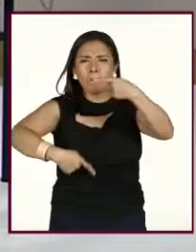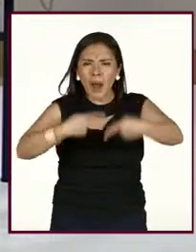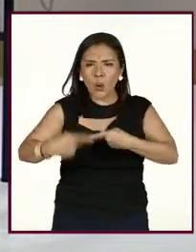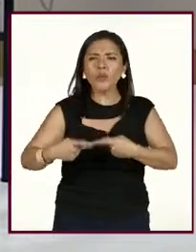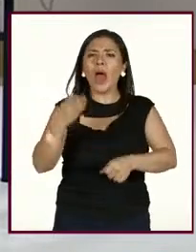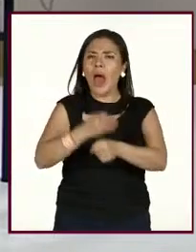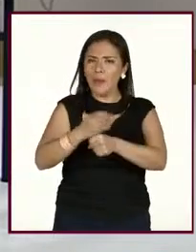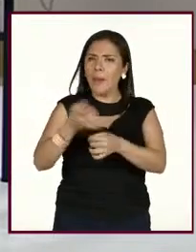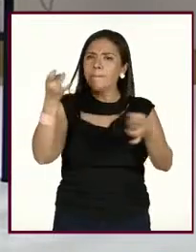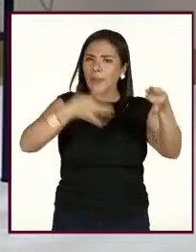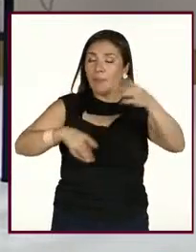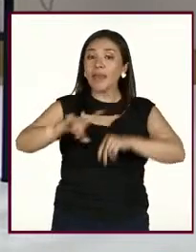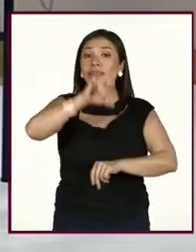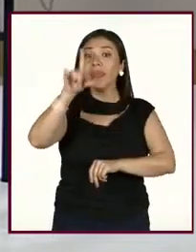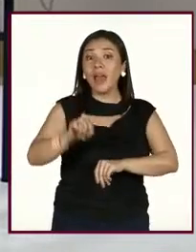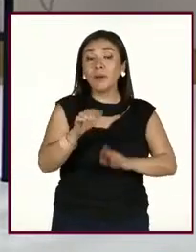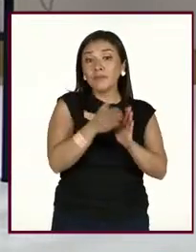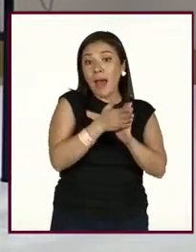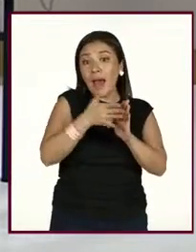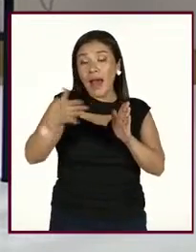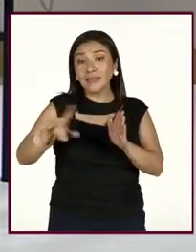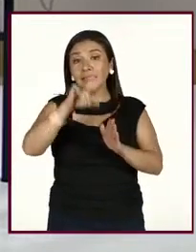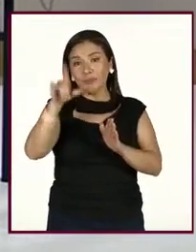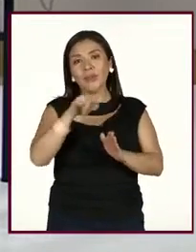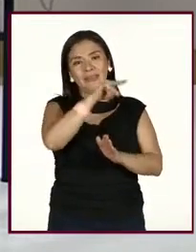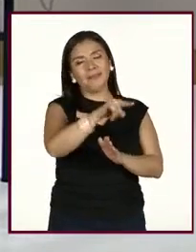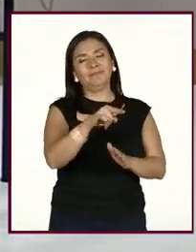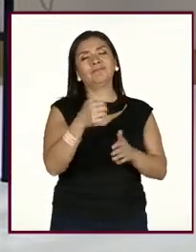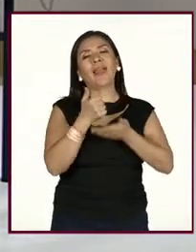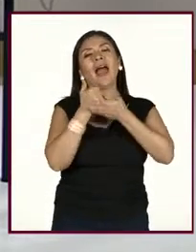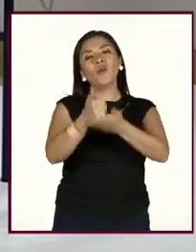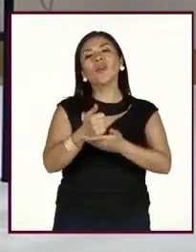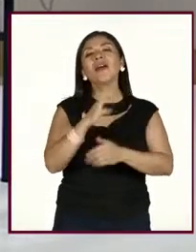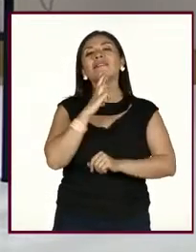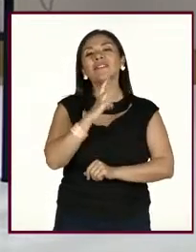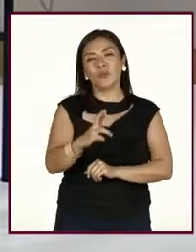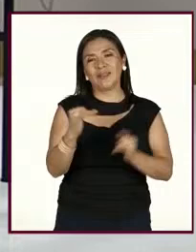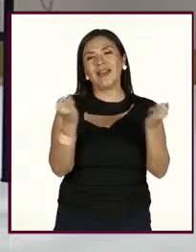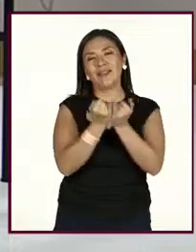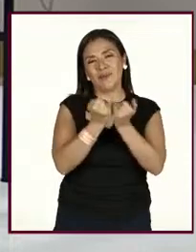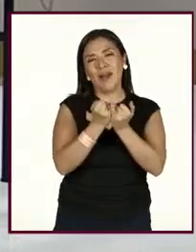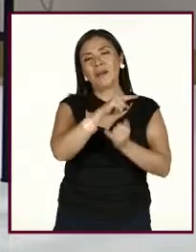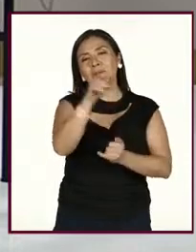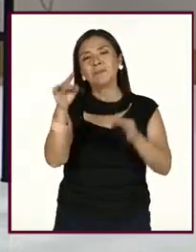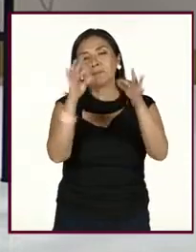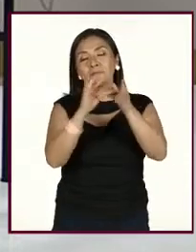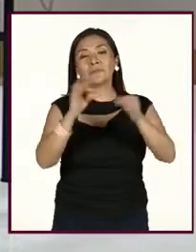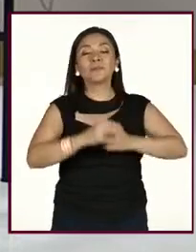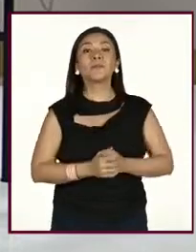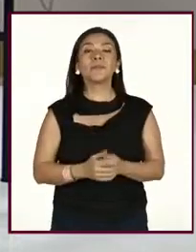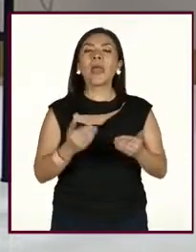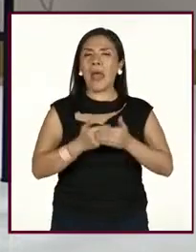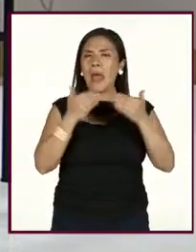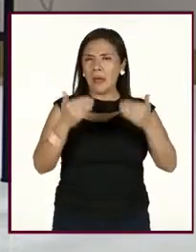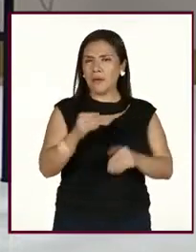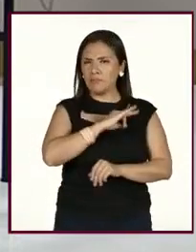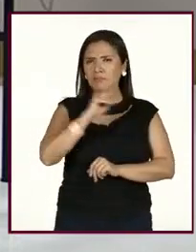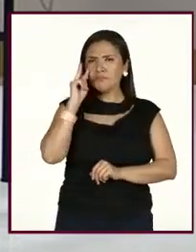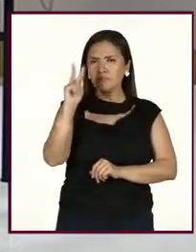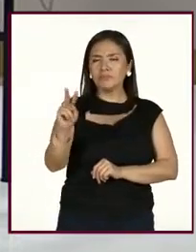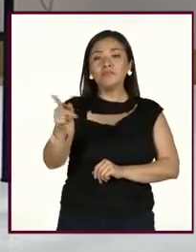sus preguntas. Nuestra invitada más adelante va a compartir, bueno, sus comentarios también al respecto. Y ahora, ¿qué les parece si